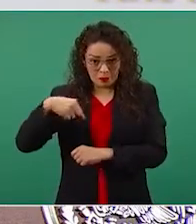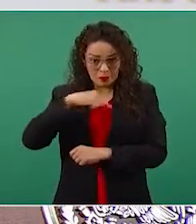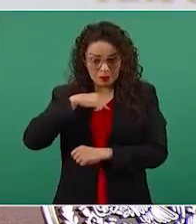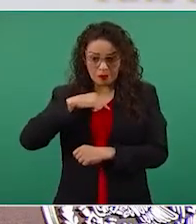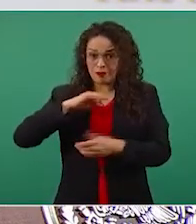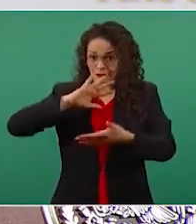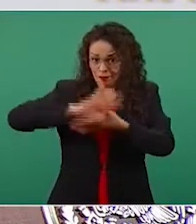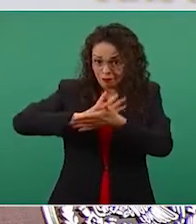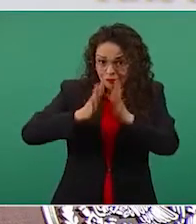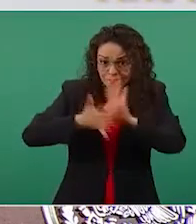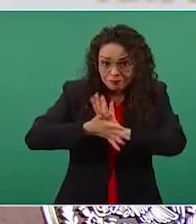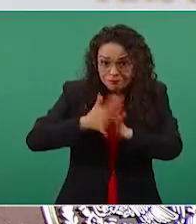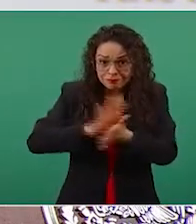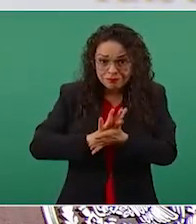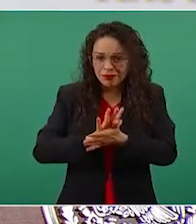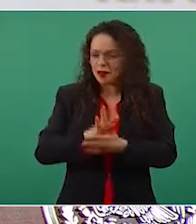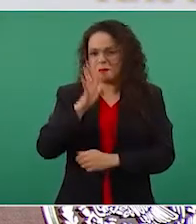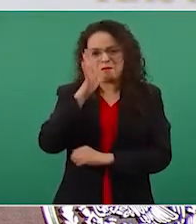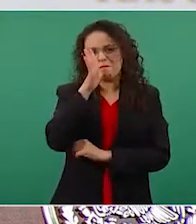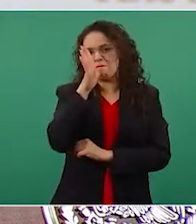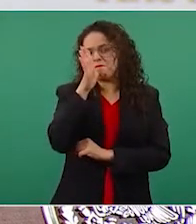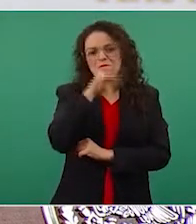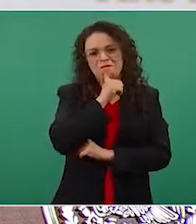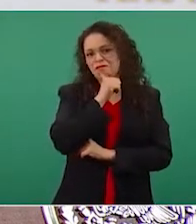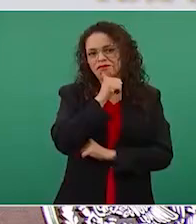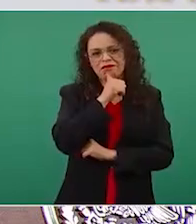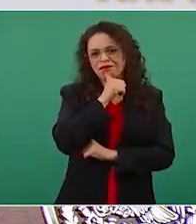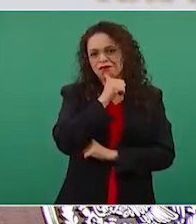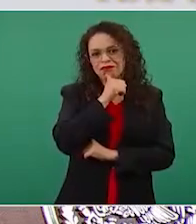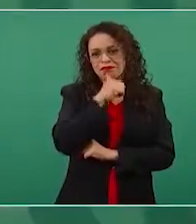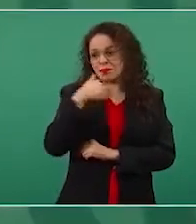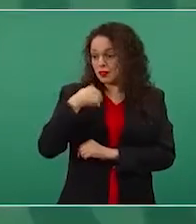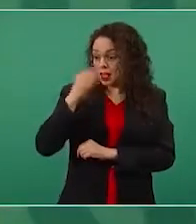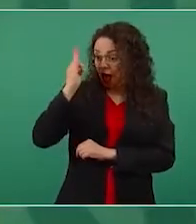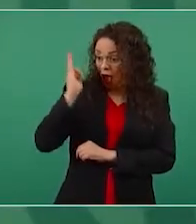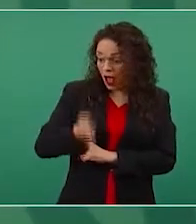del fraude.